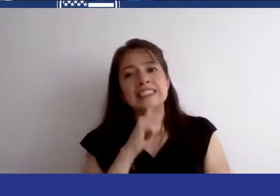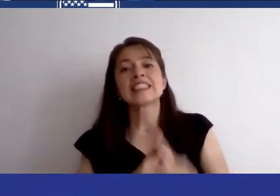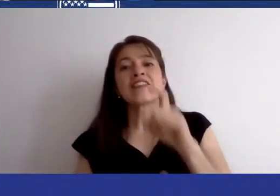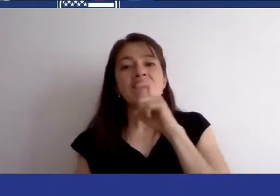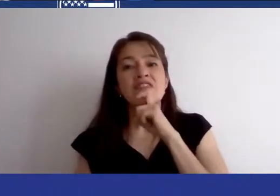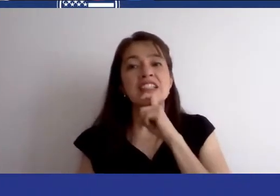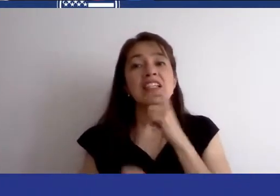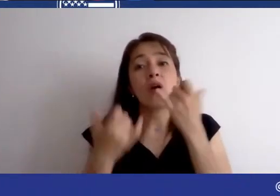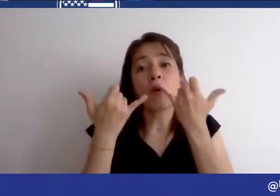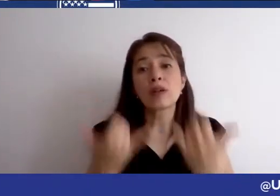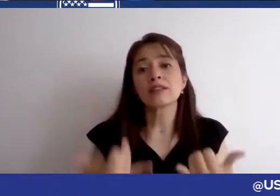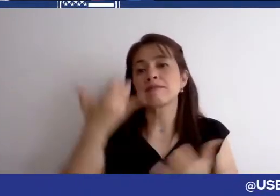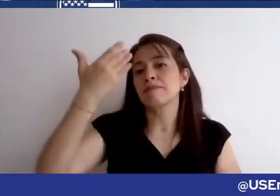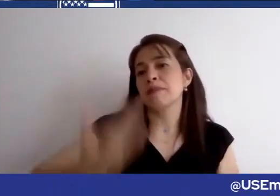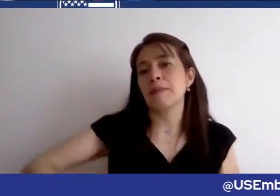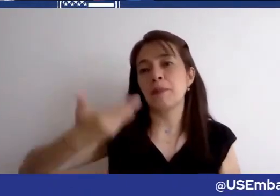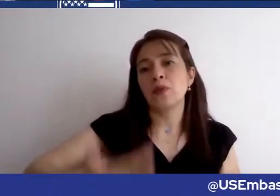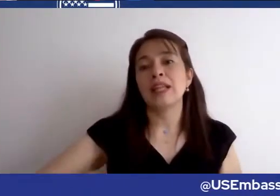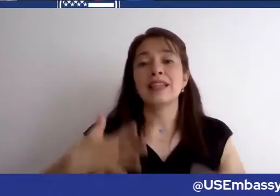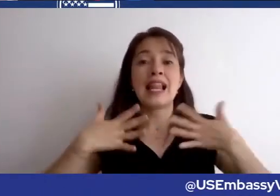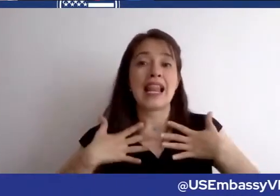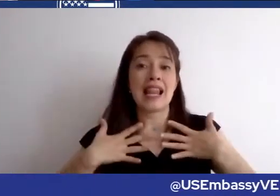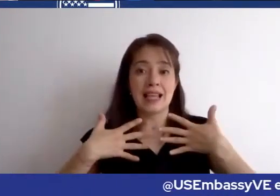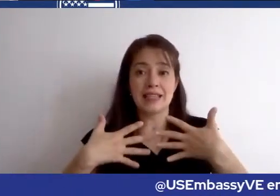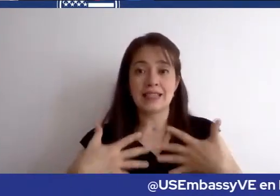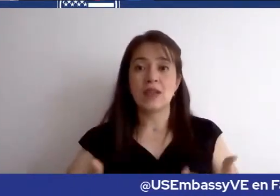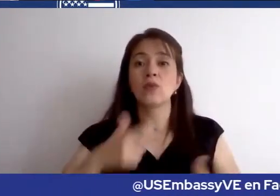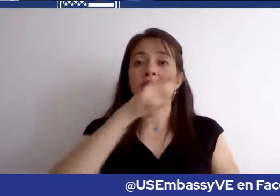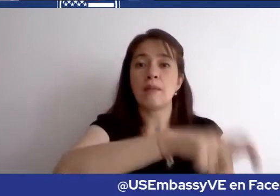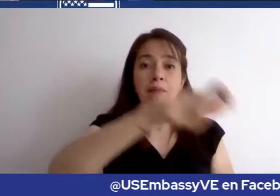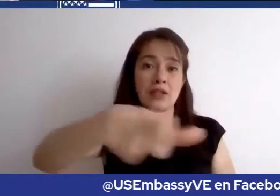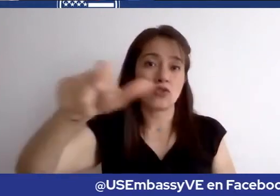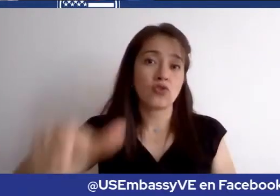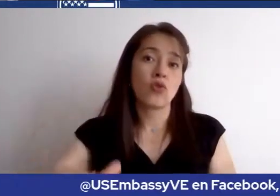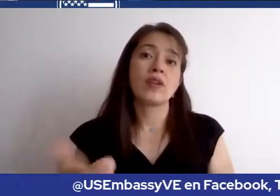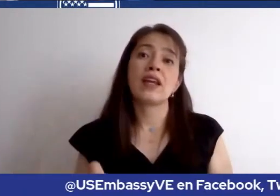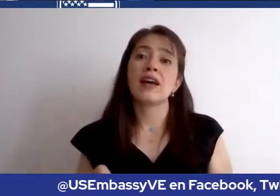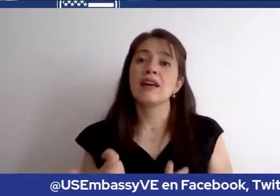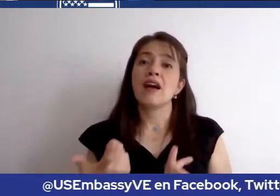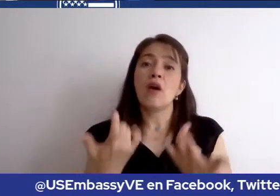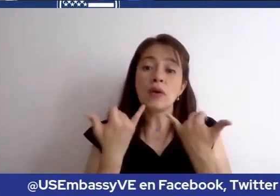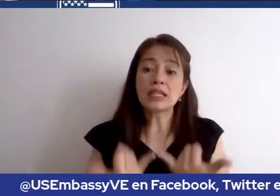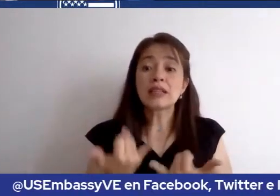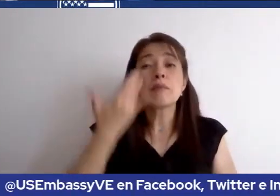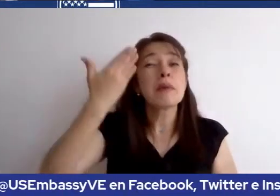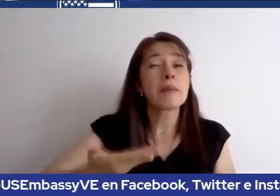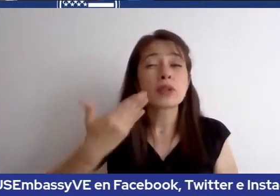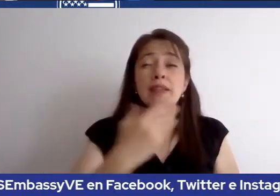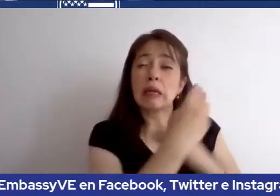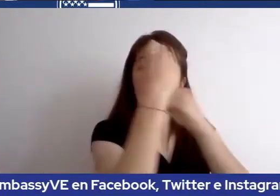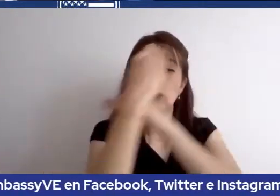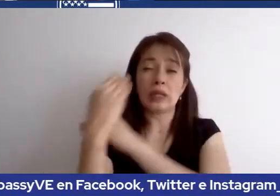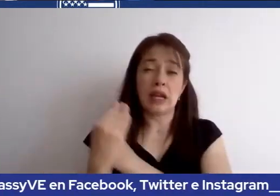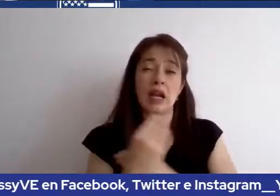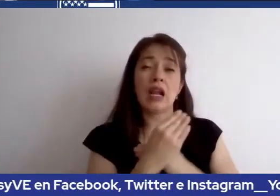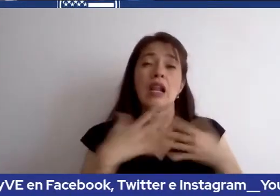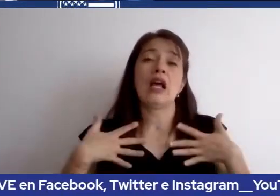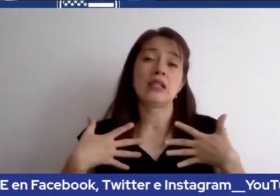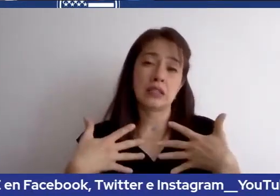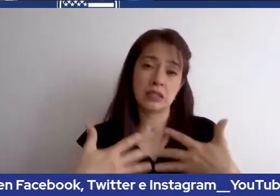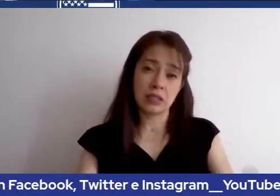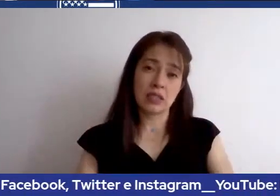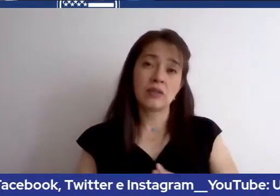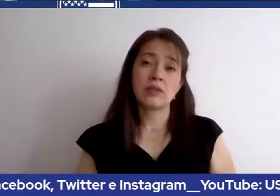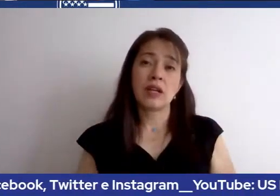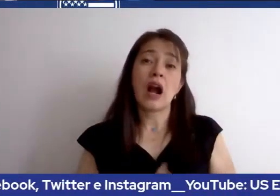es la salud de nuestros clientes, nuestros solicitantes, etc. Y vivimos en